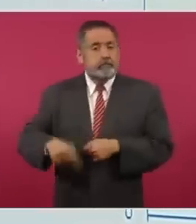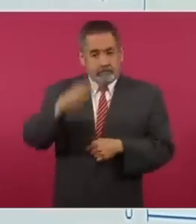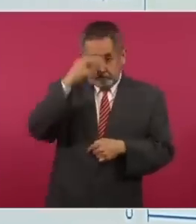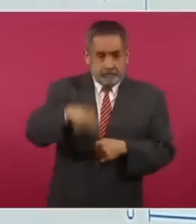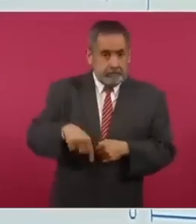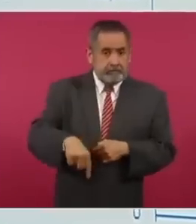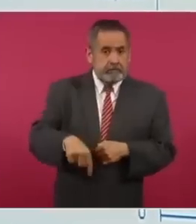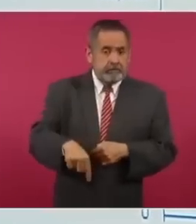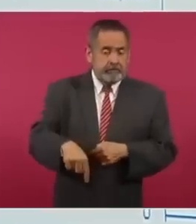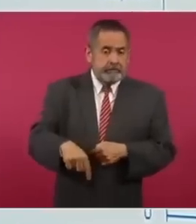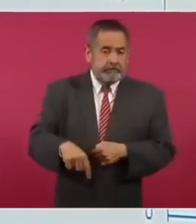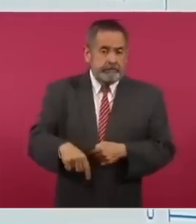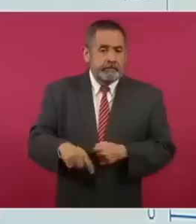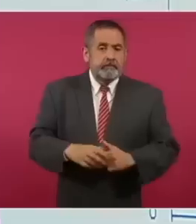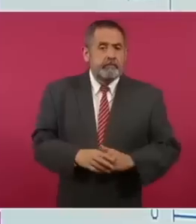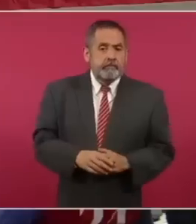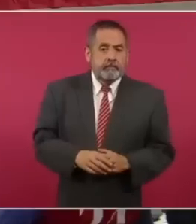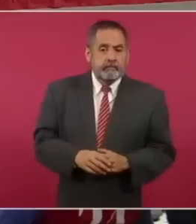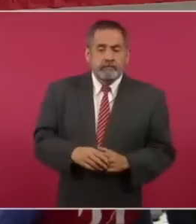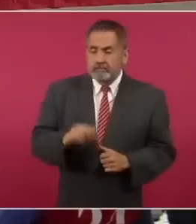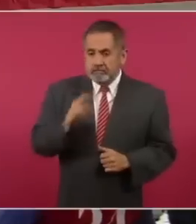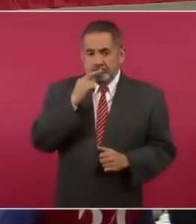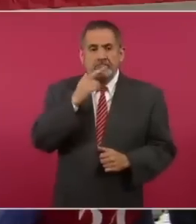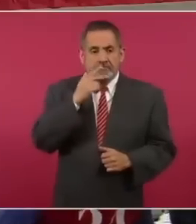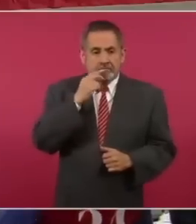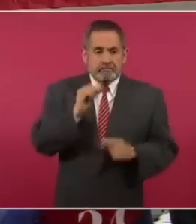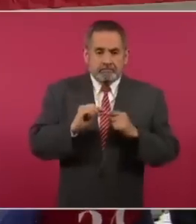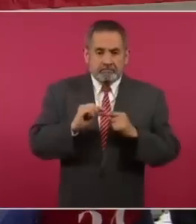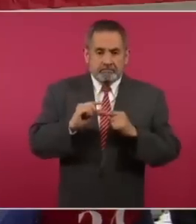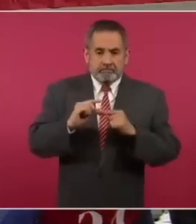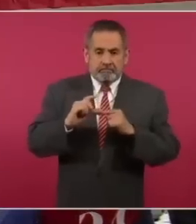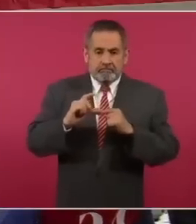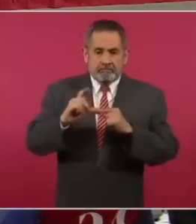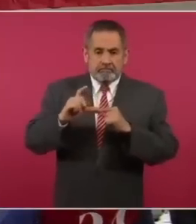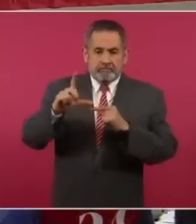están aumentando,